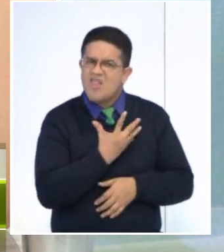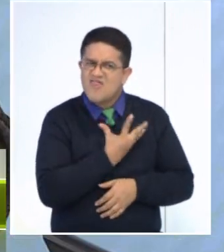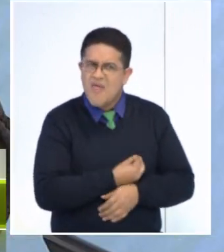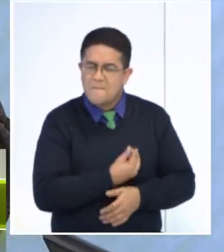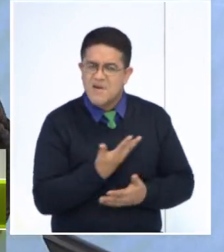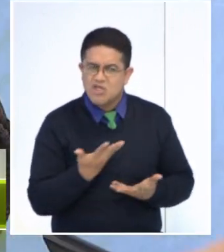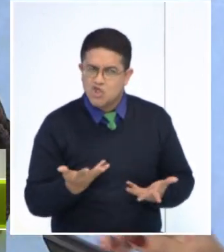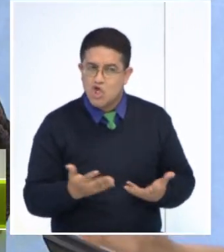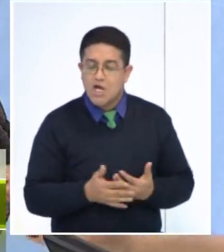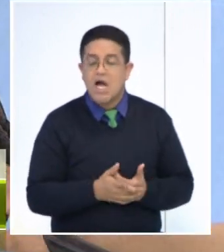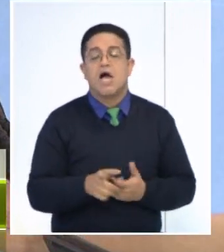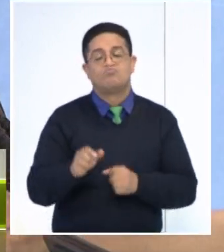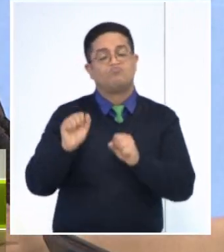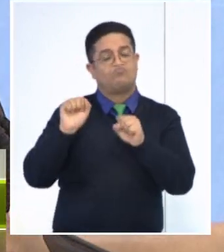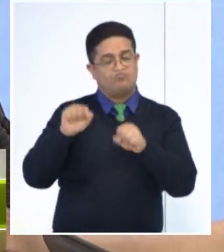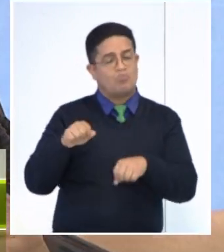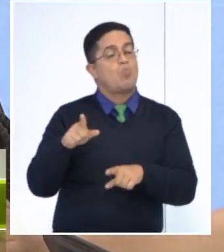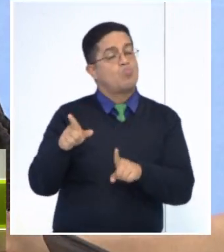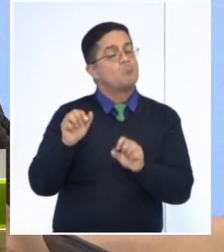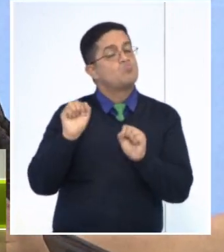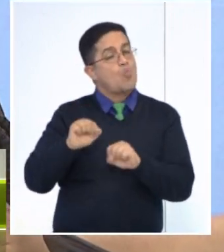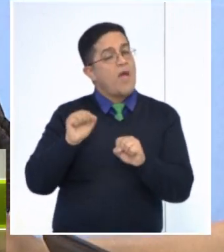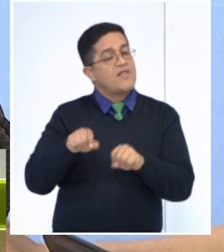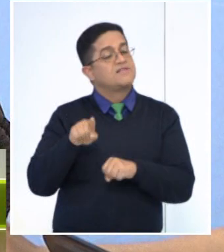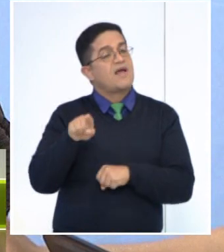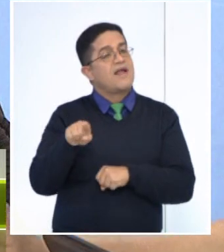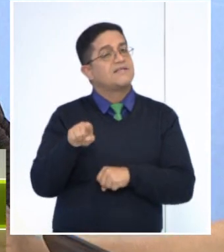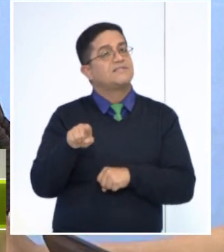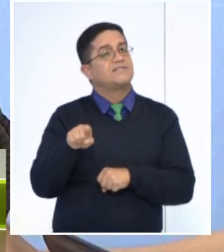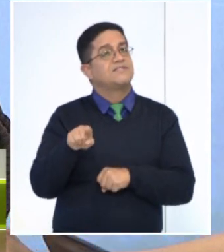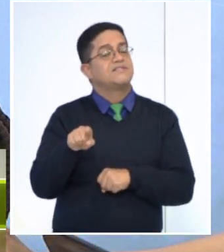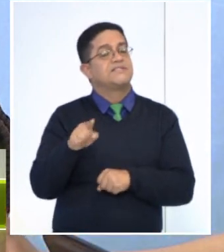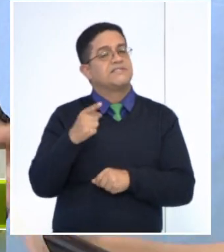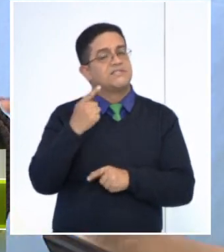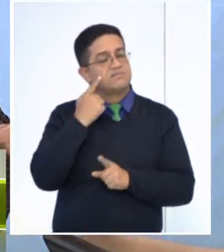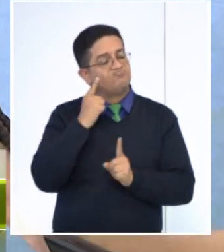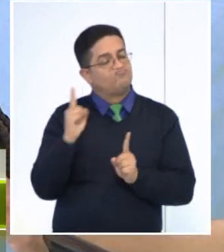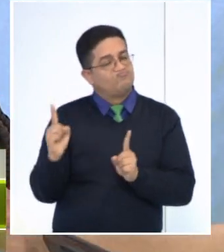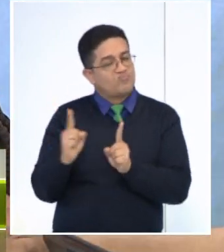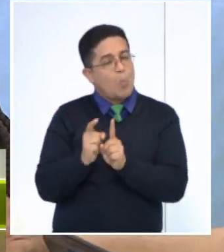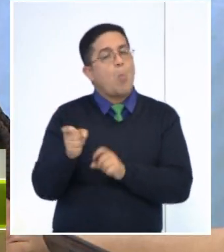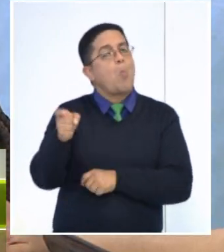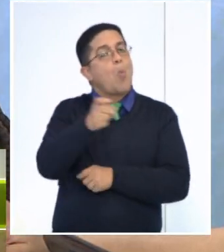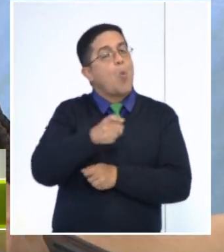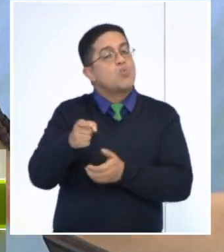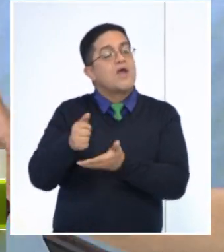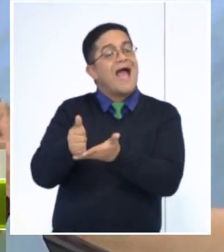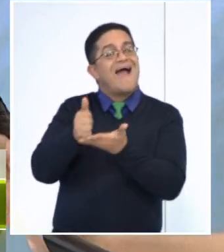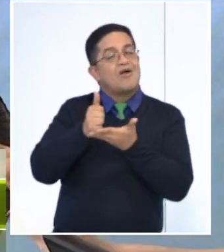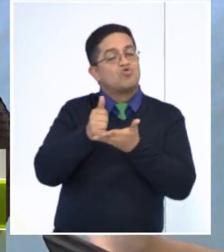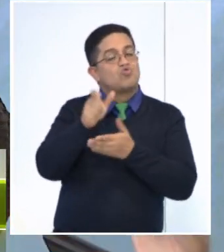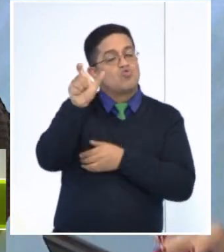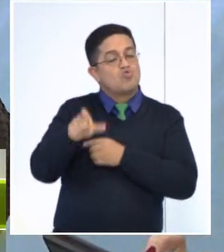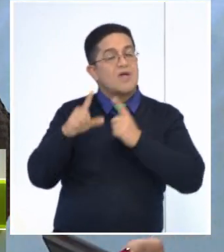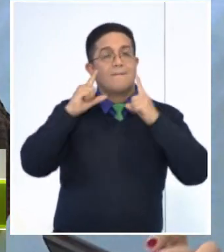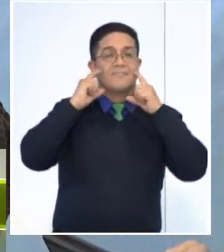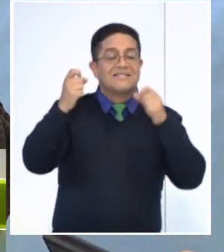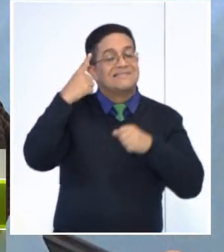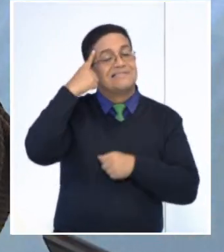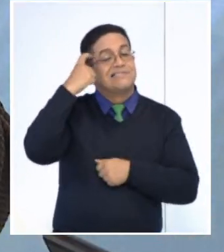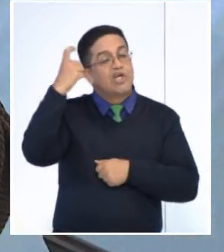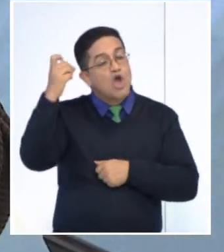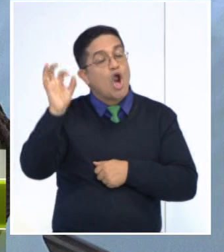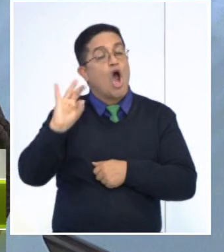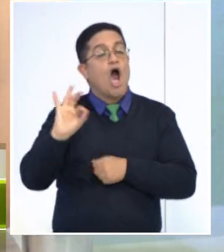una depresión postparto. Yo creo que ahí es muy adecuado ya la ayuda de especialistas, ya sea psicólogo o